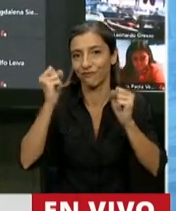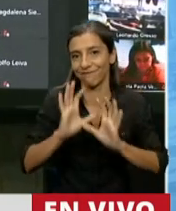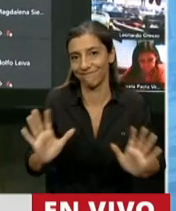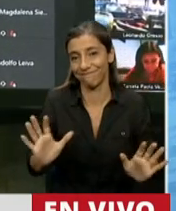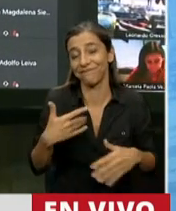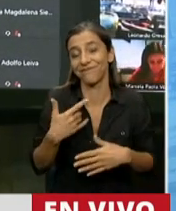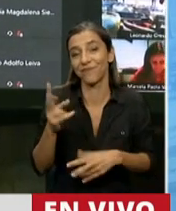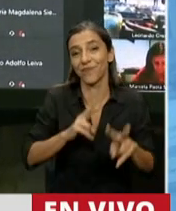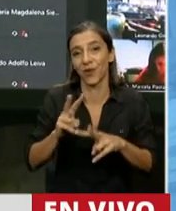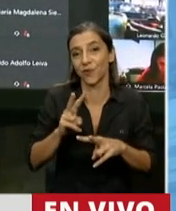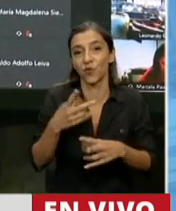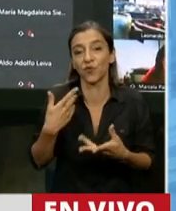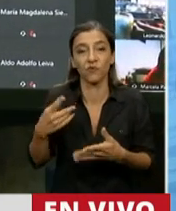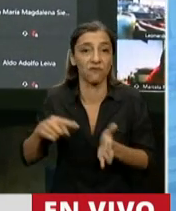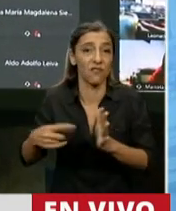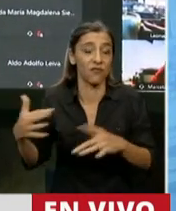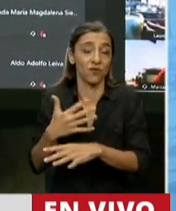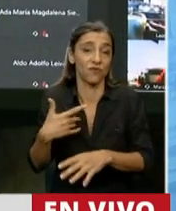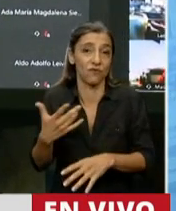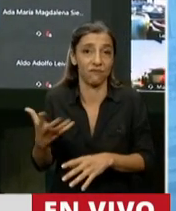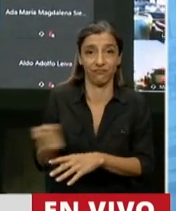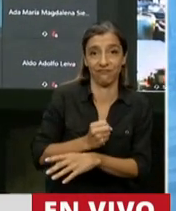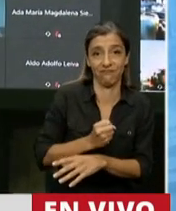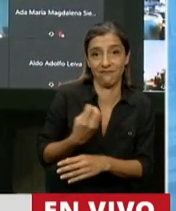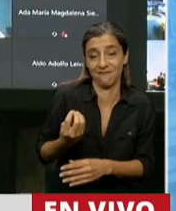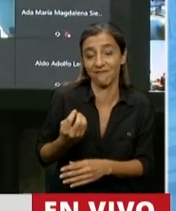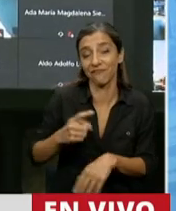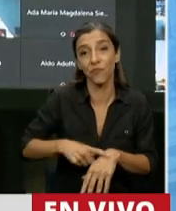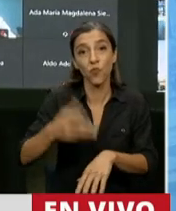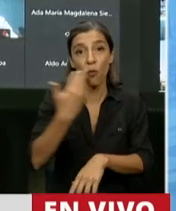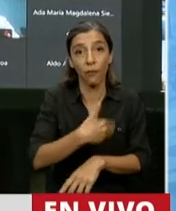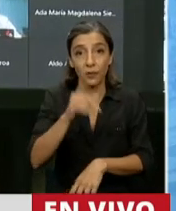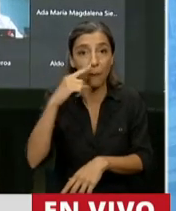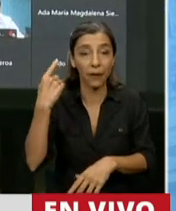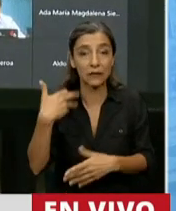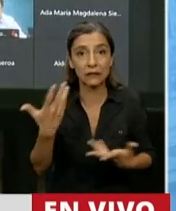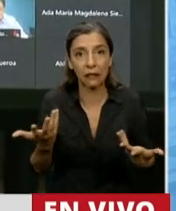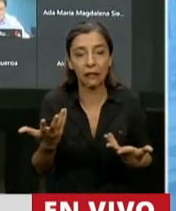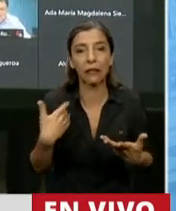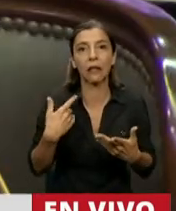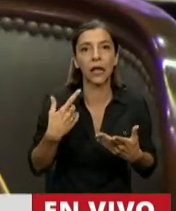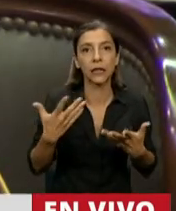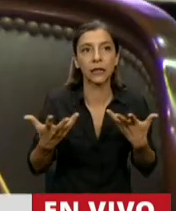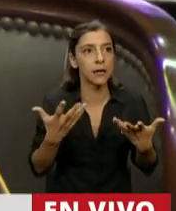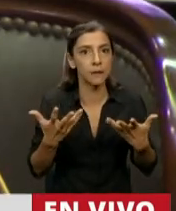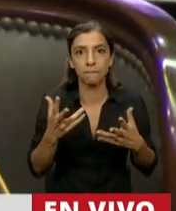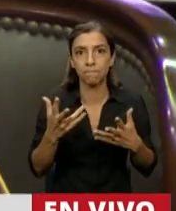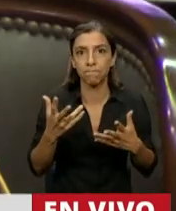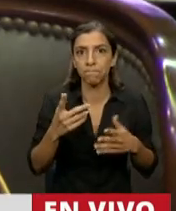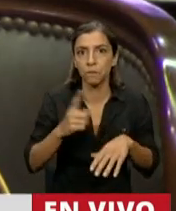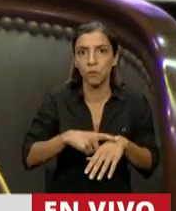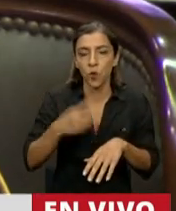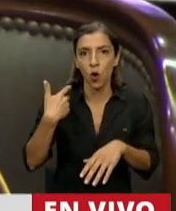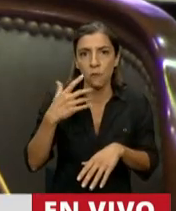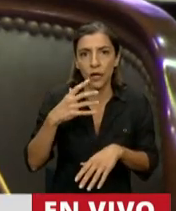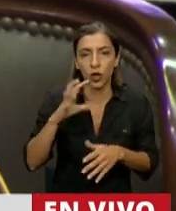la ciudad estaba. Y la oportunidad se dio cuando el presidente se vio rodeado por la policía bonaerense en